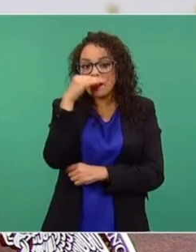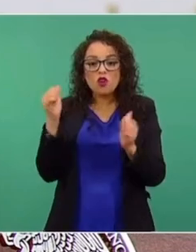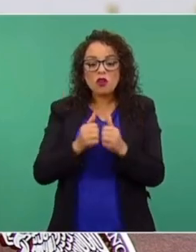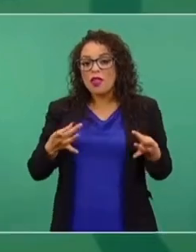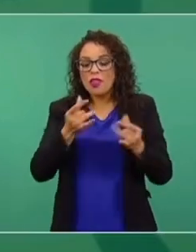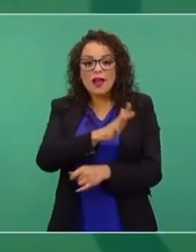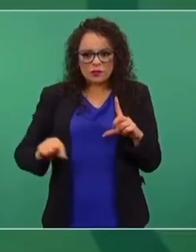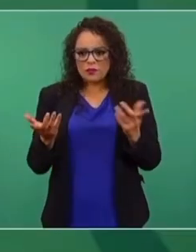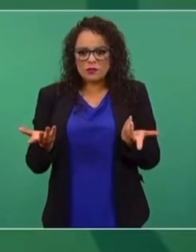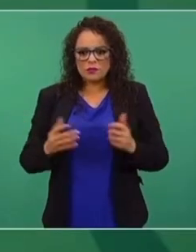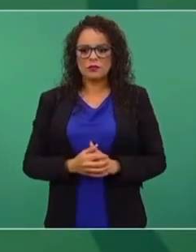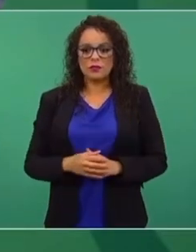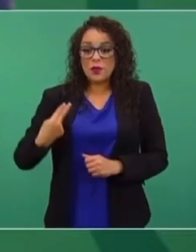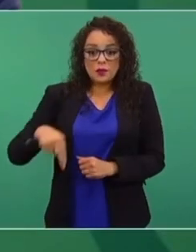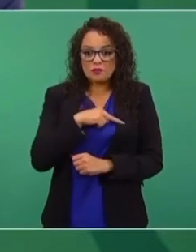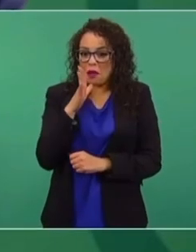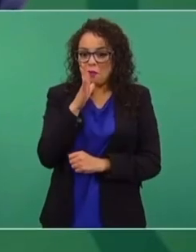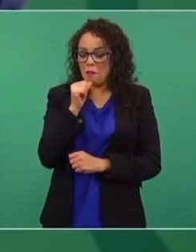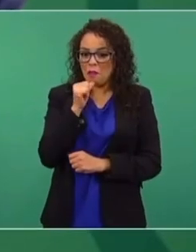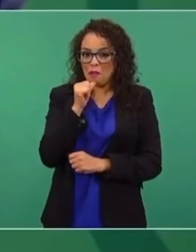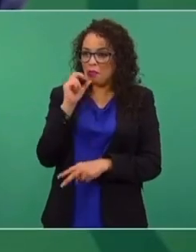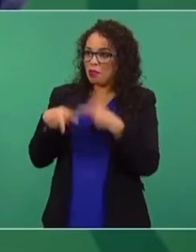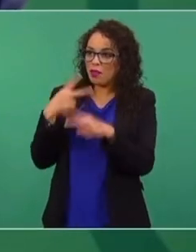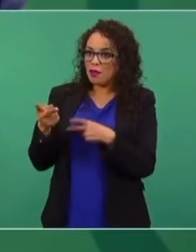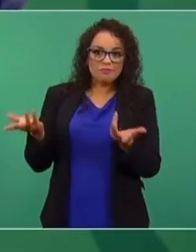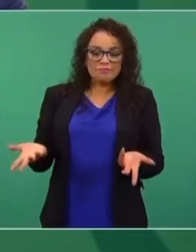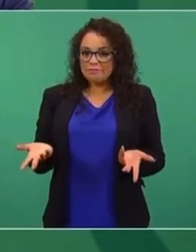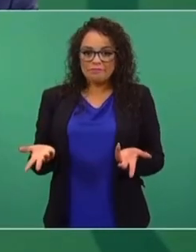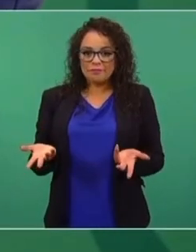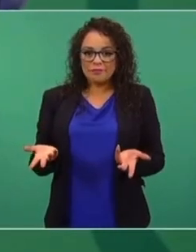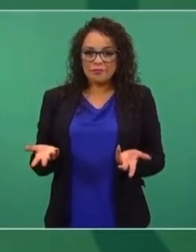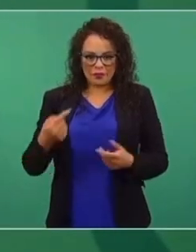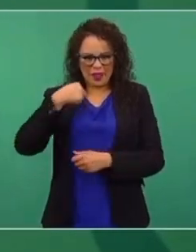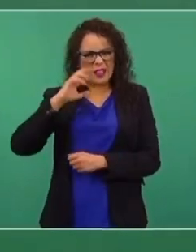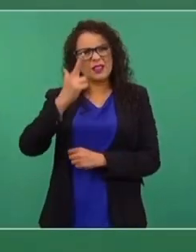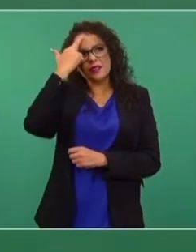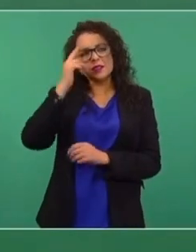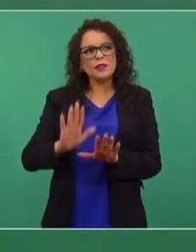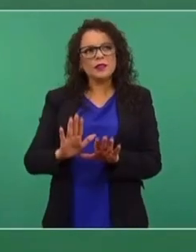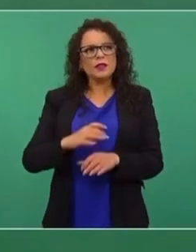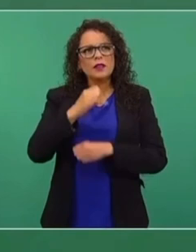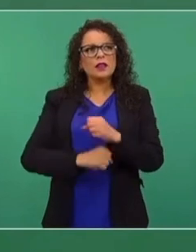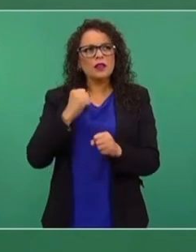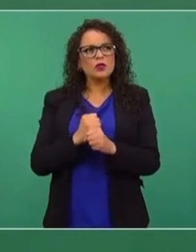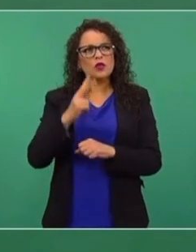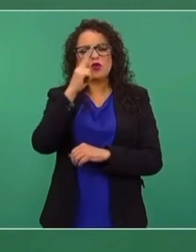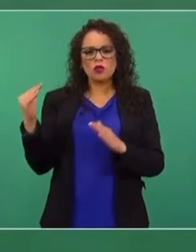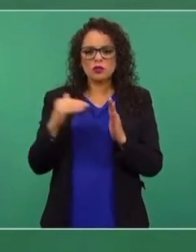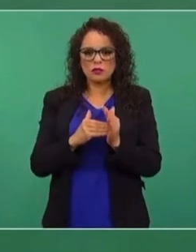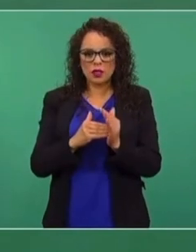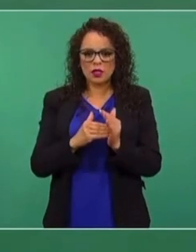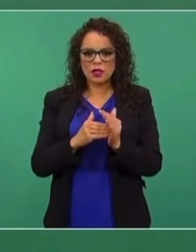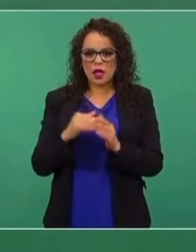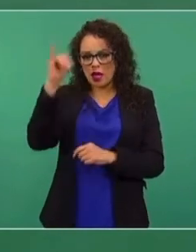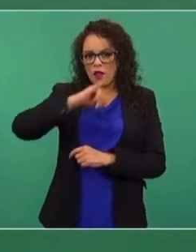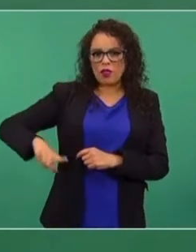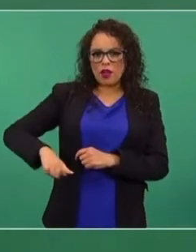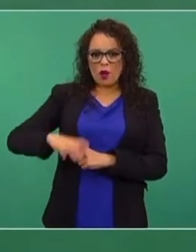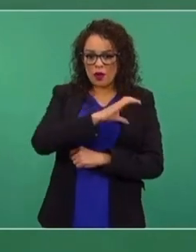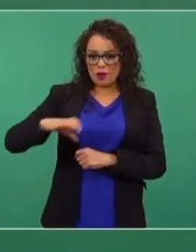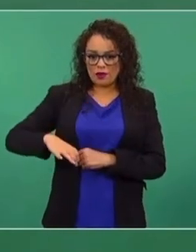en todos los niveles escolares. Nosotros ni podíamos ir. Yo me acuerdo que en el 2000, creo, candidato a jefe de gobierno de la ciudad.